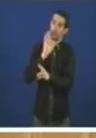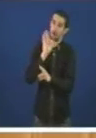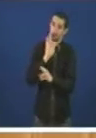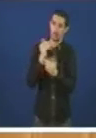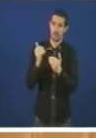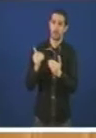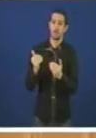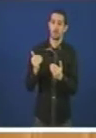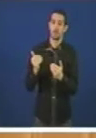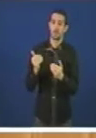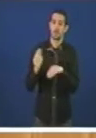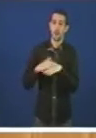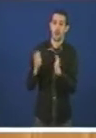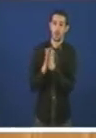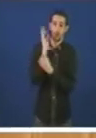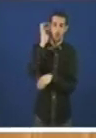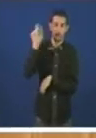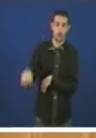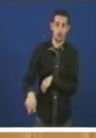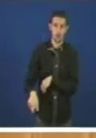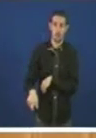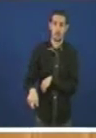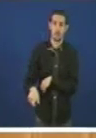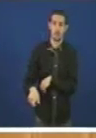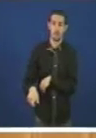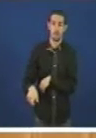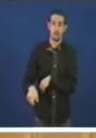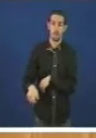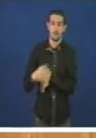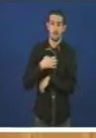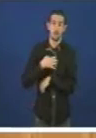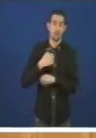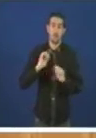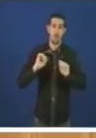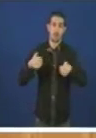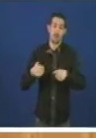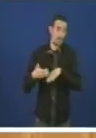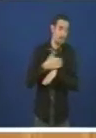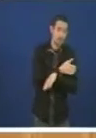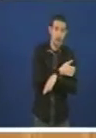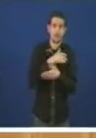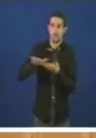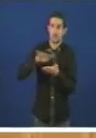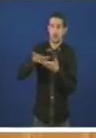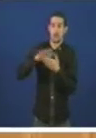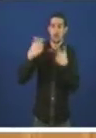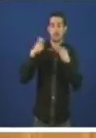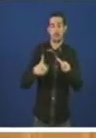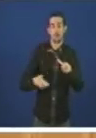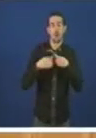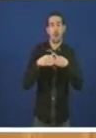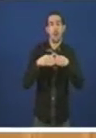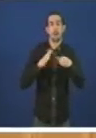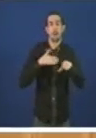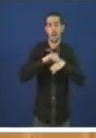para nosa compañera Non podo empezar senón destacando a importancia do sector naval para Galicia e nomeadamente